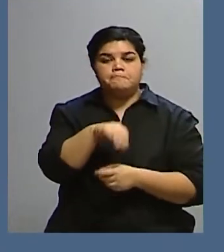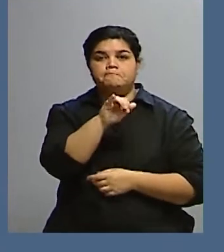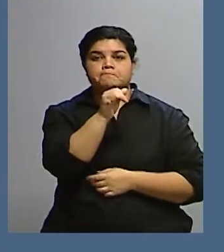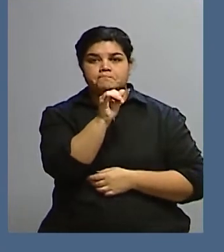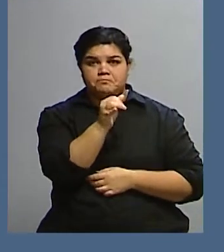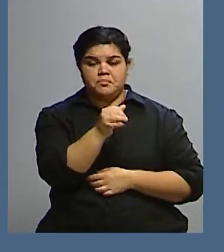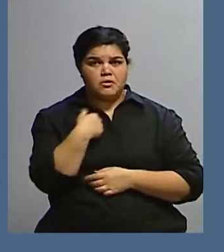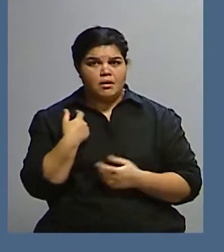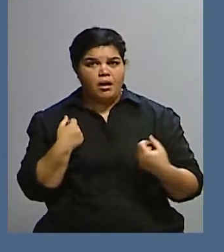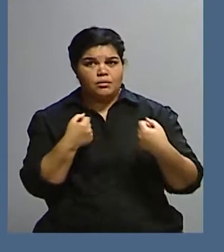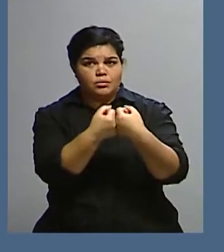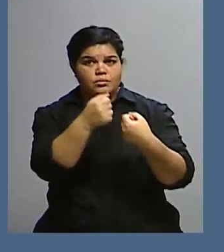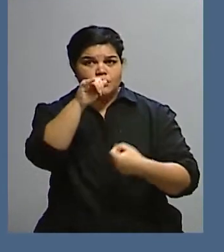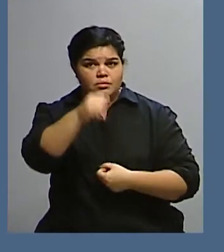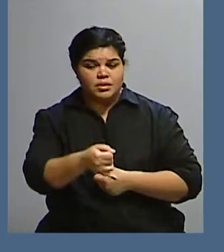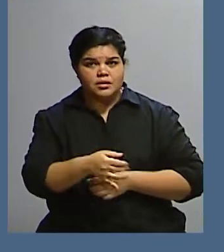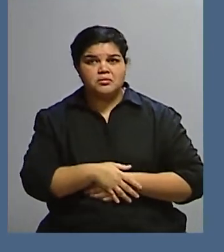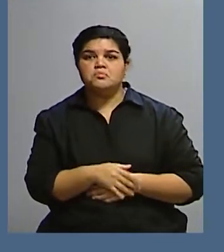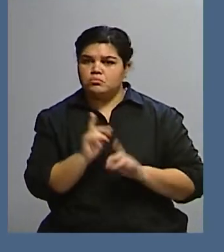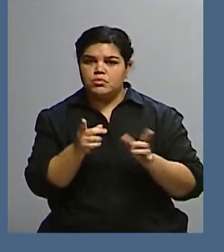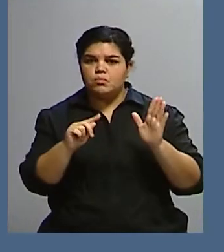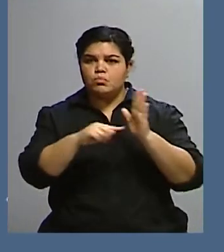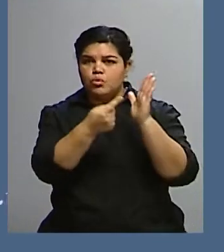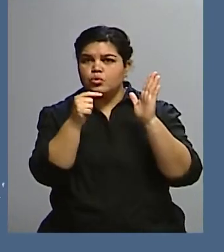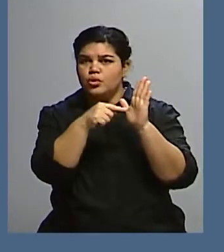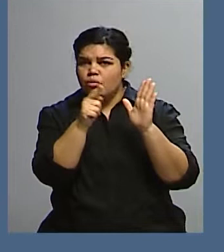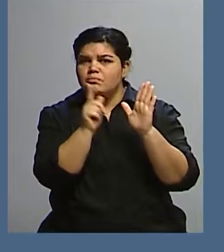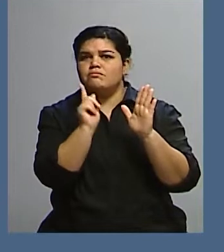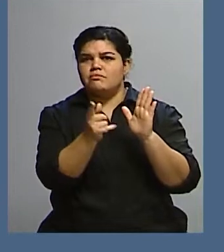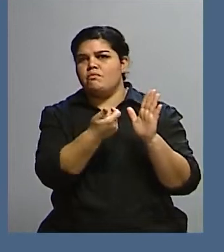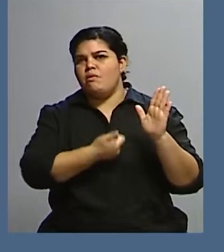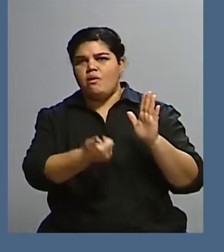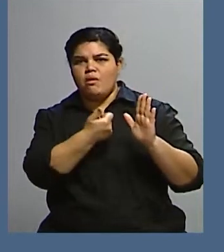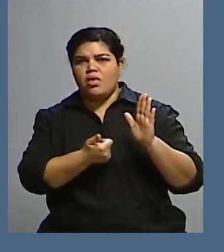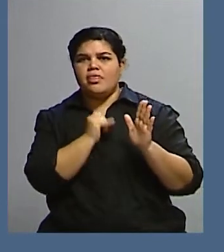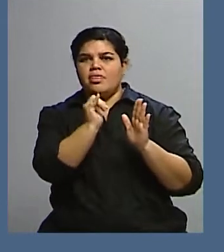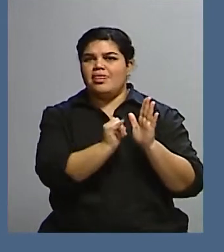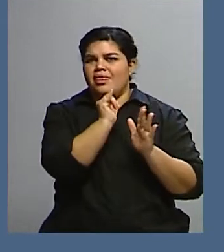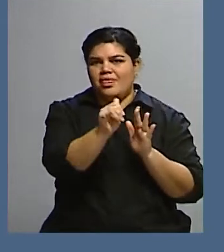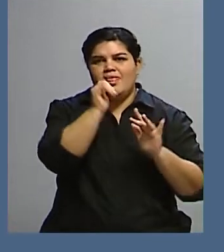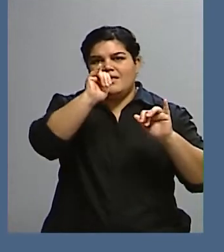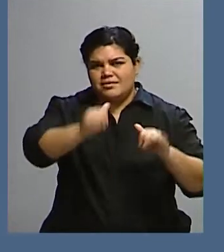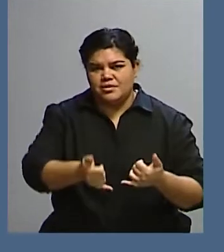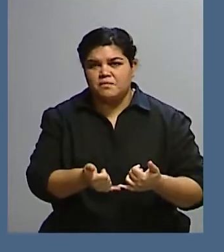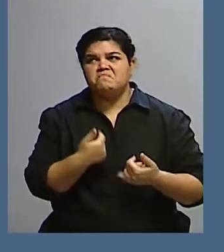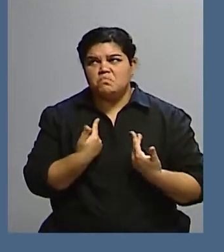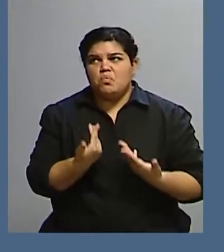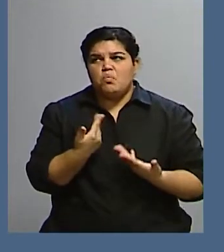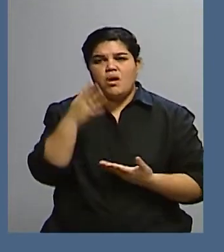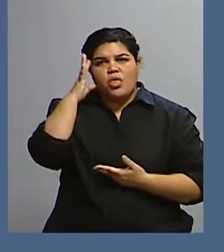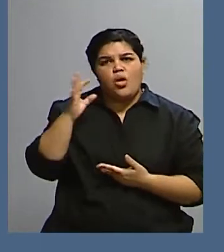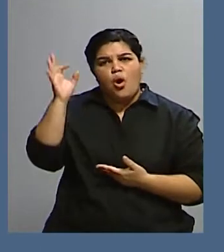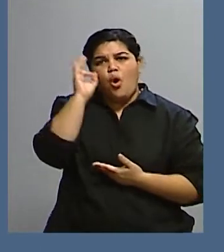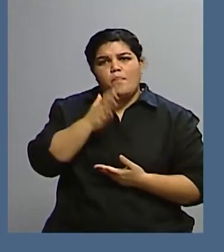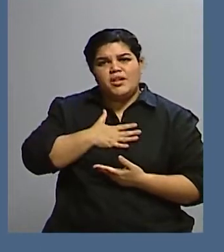creo que es muy loable hablar también de ese punto. Tal vez yo podría dar aquí algunas opiniones más bien en mi calidad